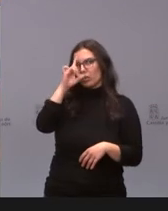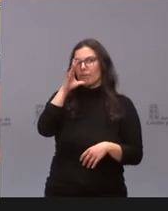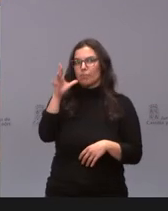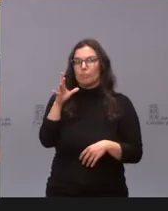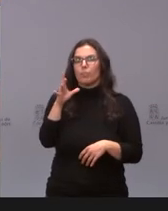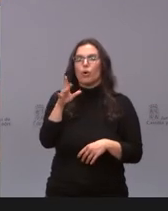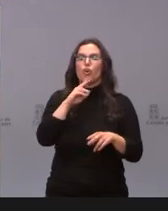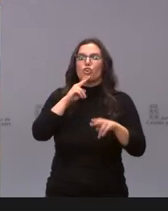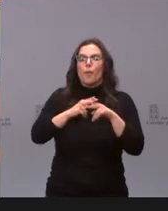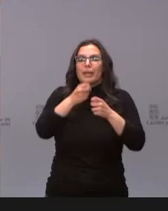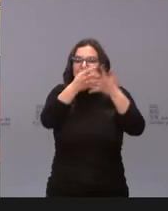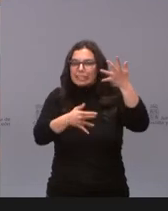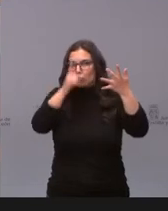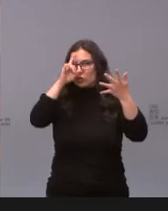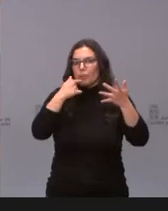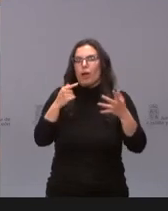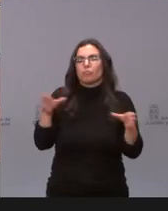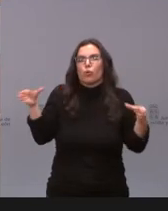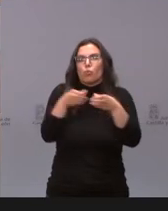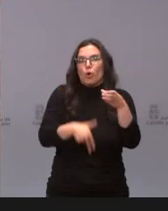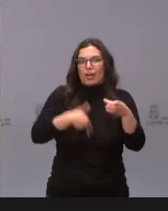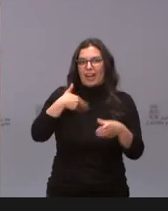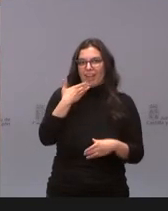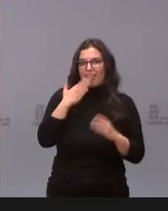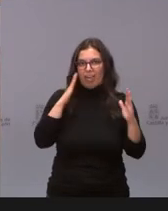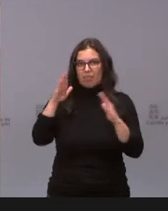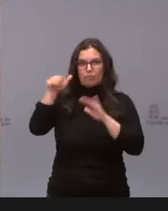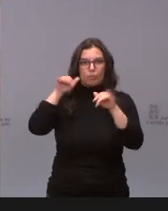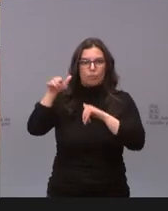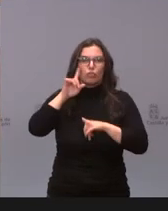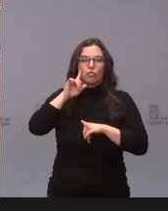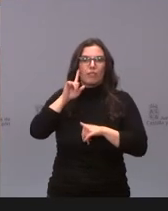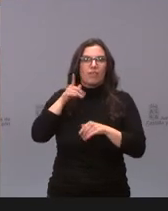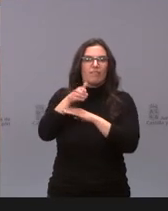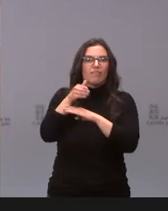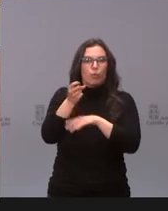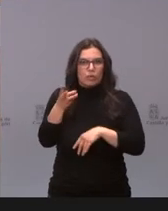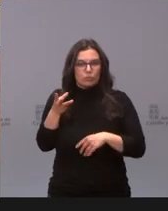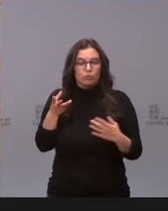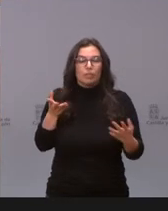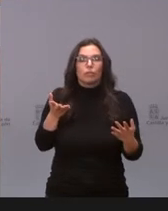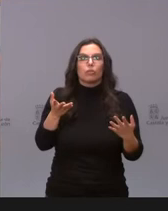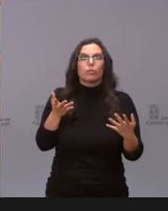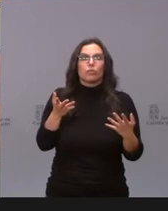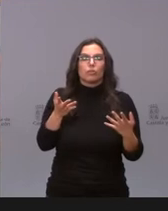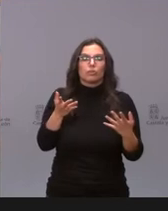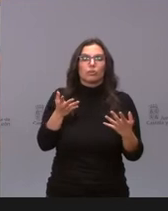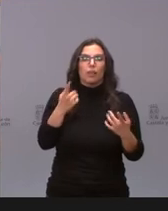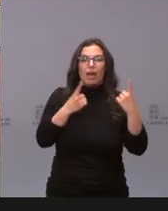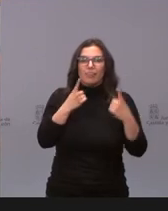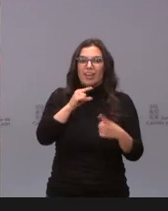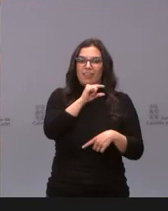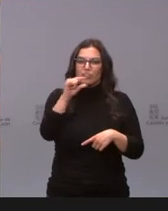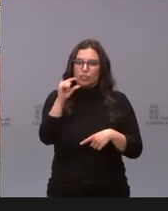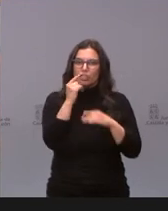llamada nominal, sino a grupos de población. Pero aún así me gustaría saber, no sé si hay días en los que sobran vacunas